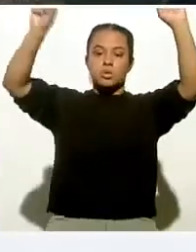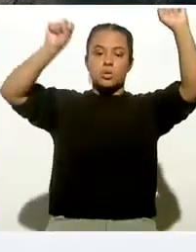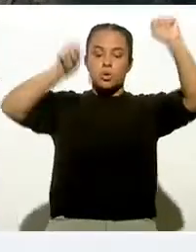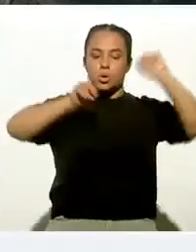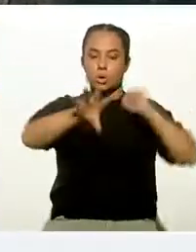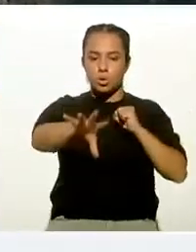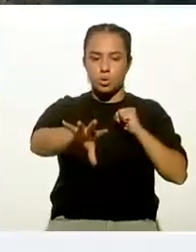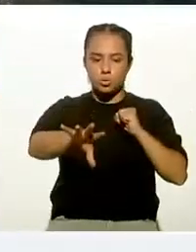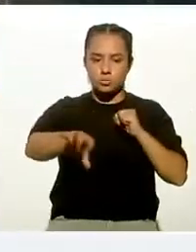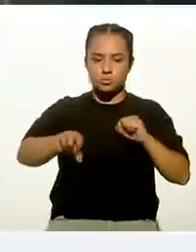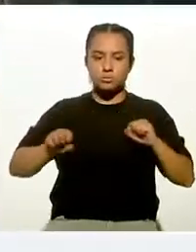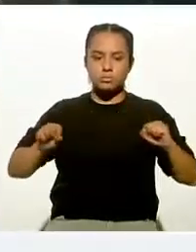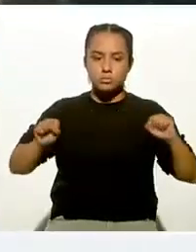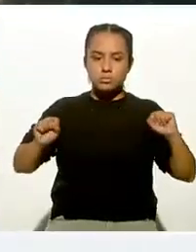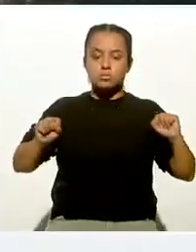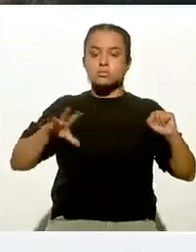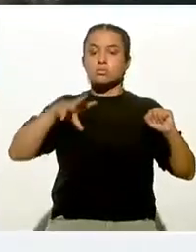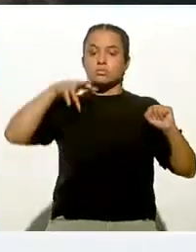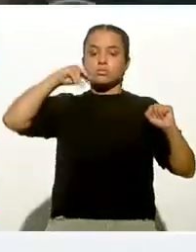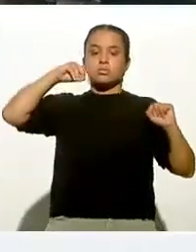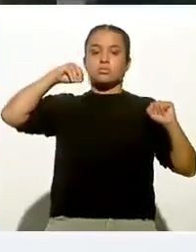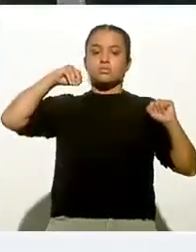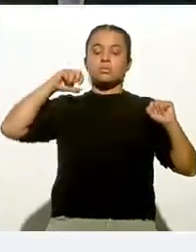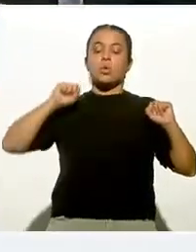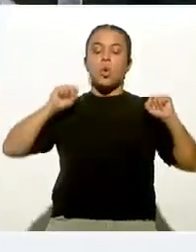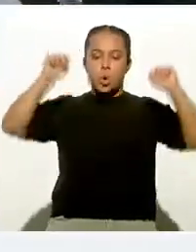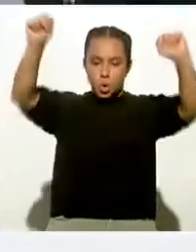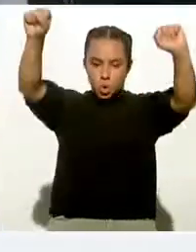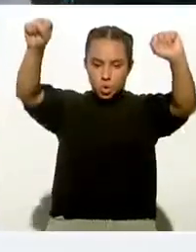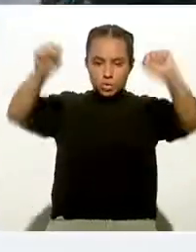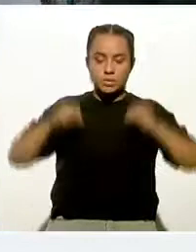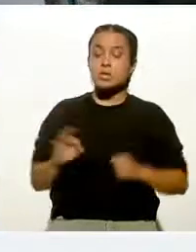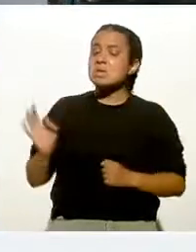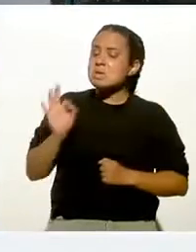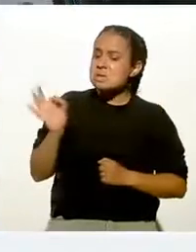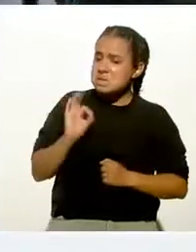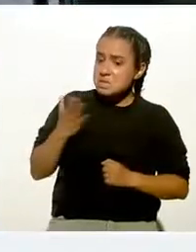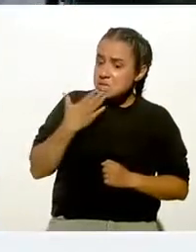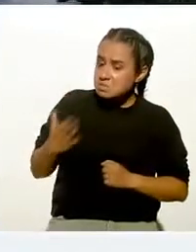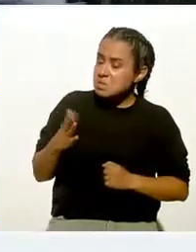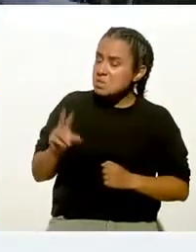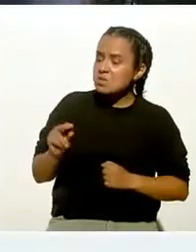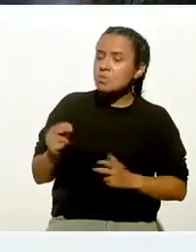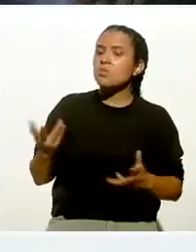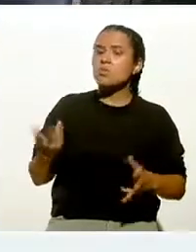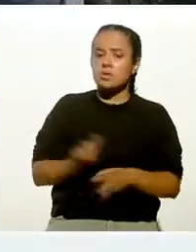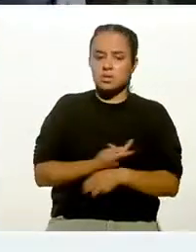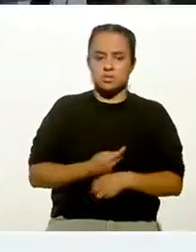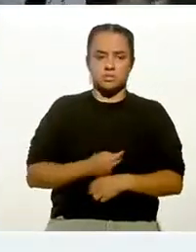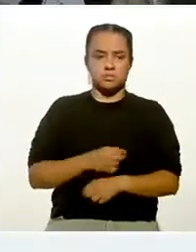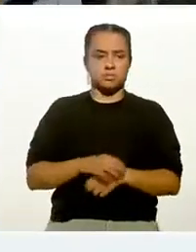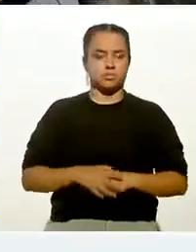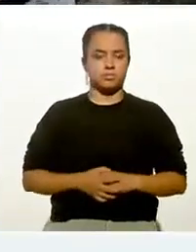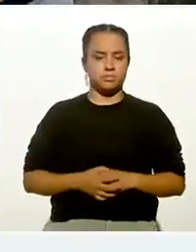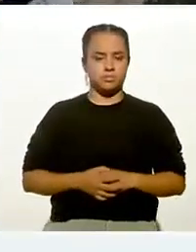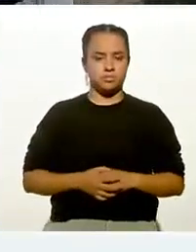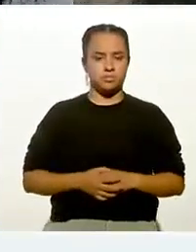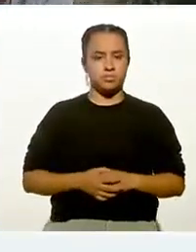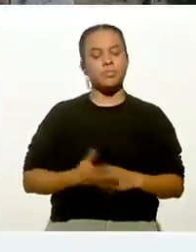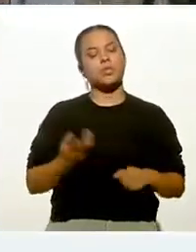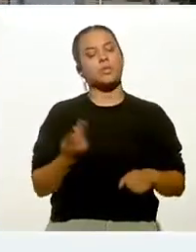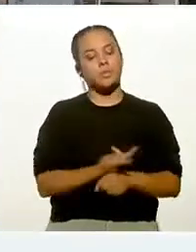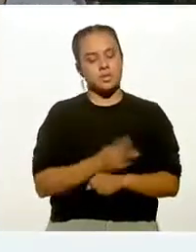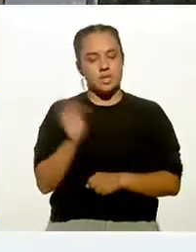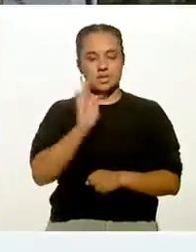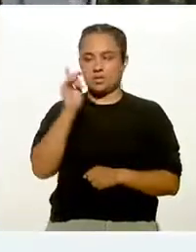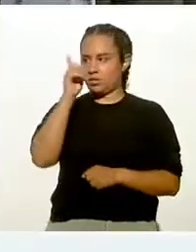Y aquí respiro. ¿Qué pasa si no lo hacen adecuadamente? Pues, sucede que nos podemos